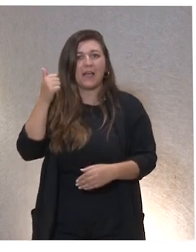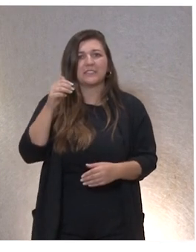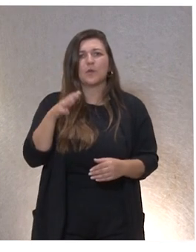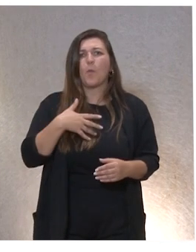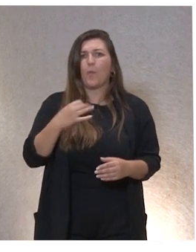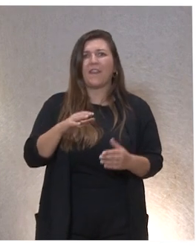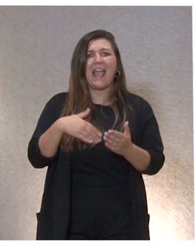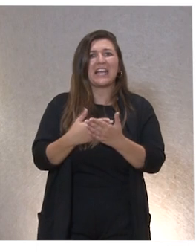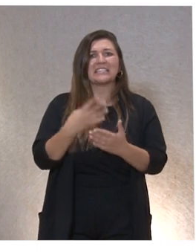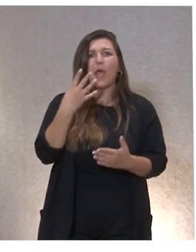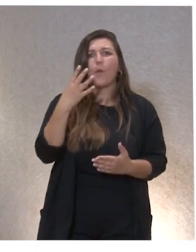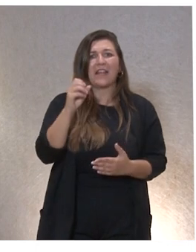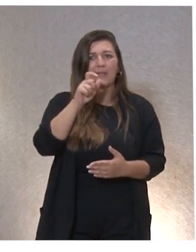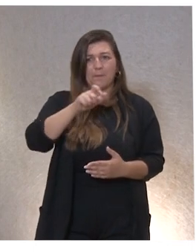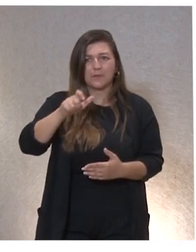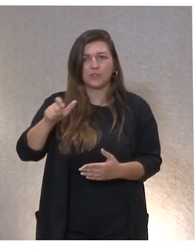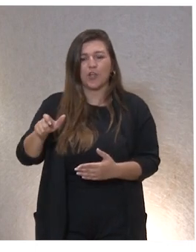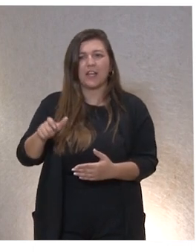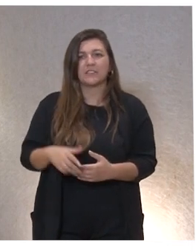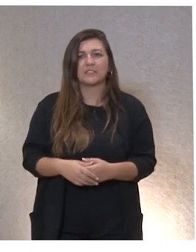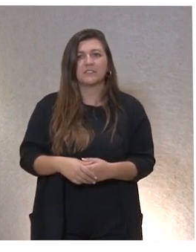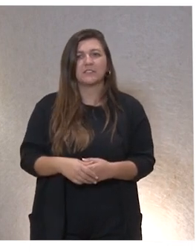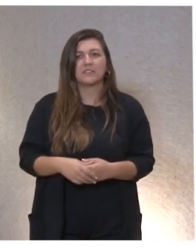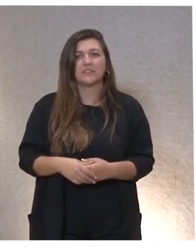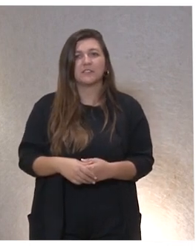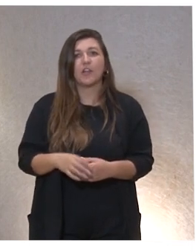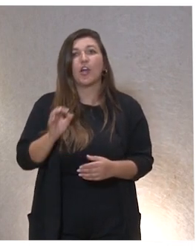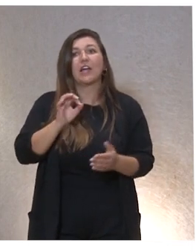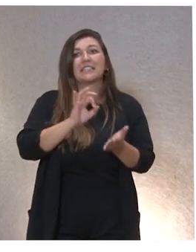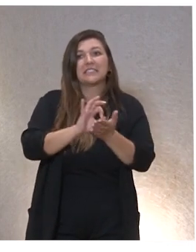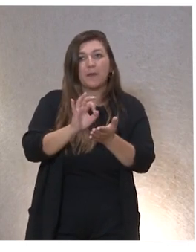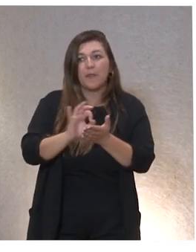personas, ¿no? Ha habido sesiones específicas por servicios.